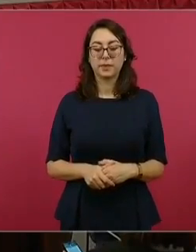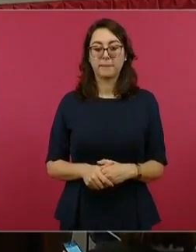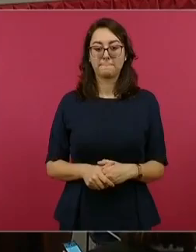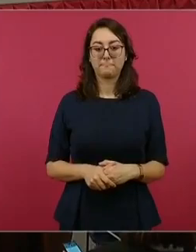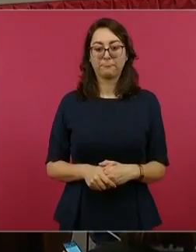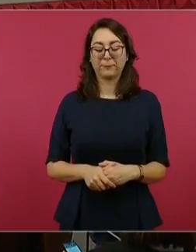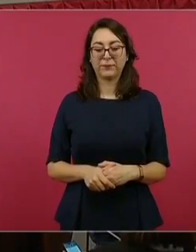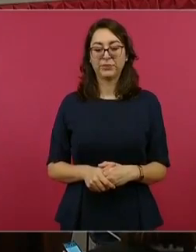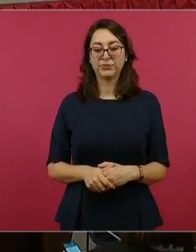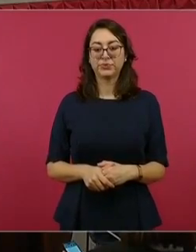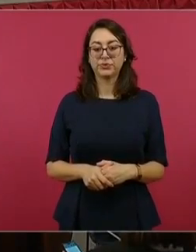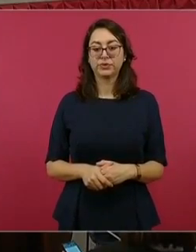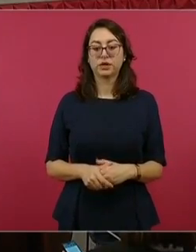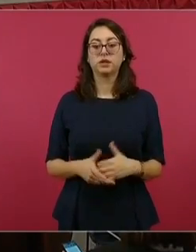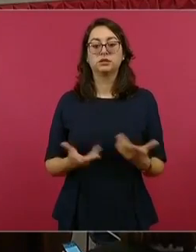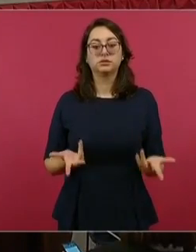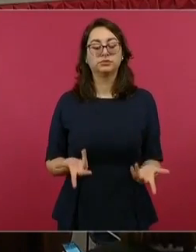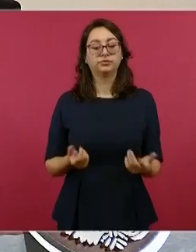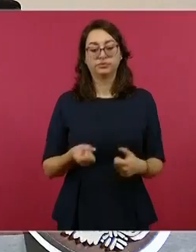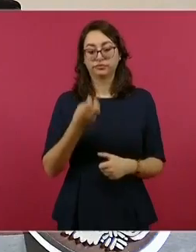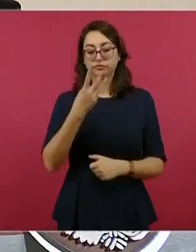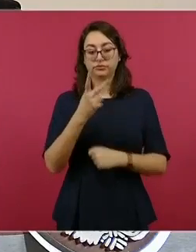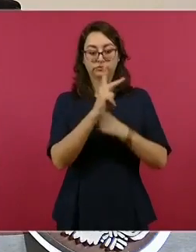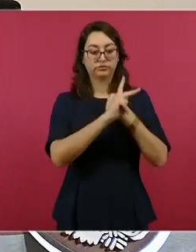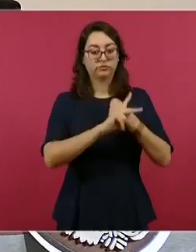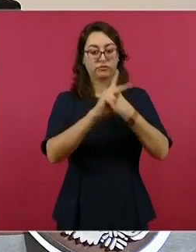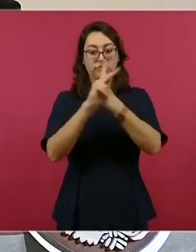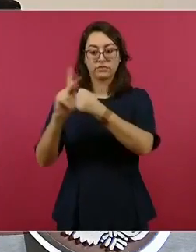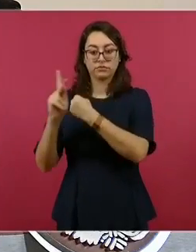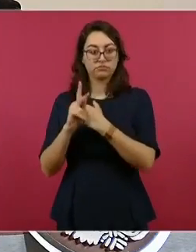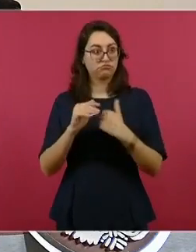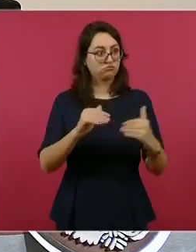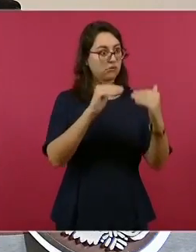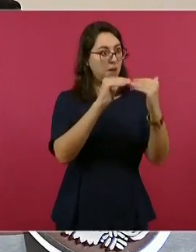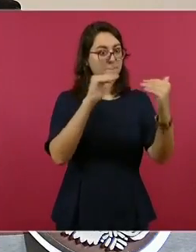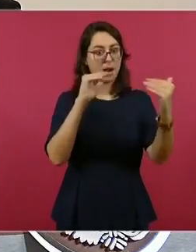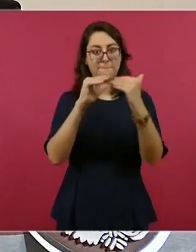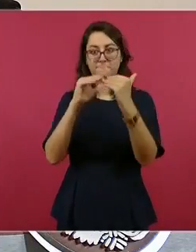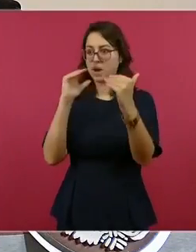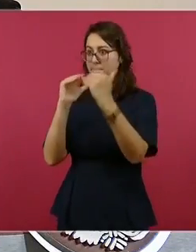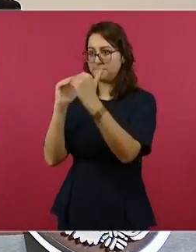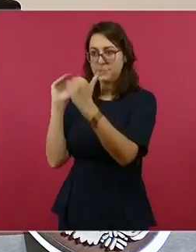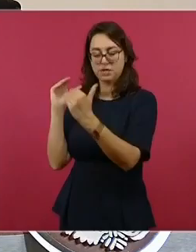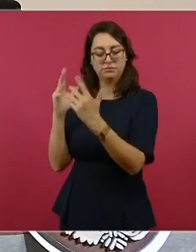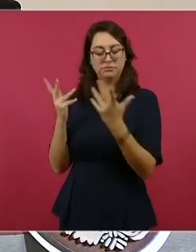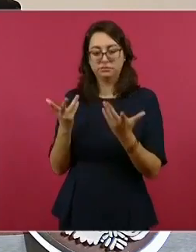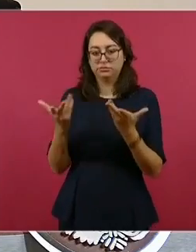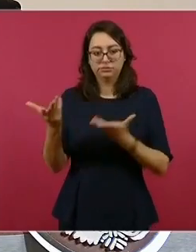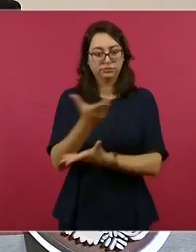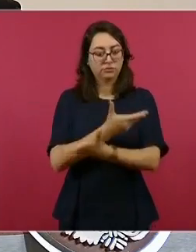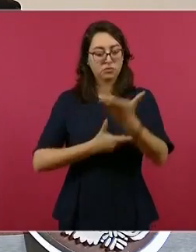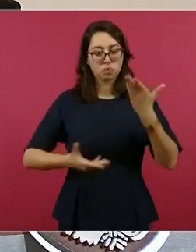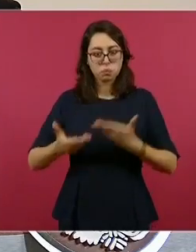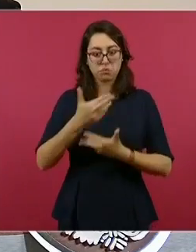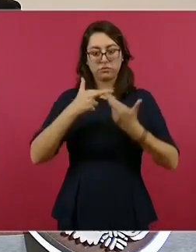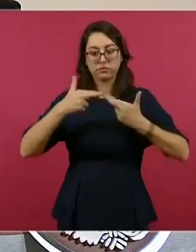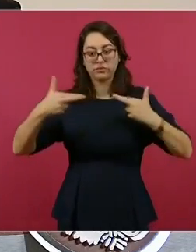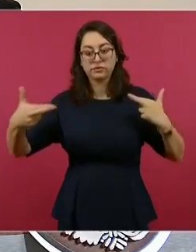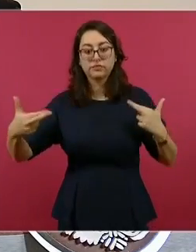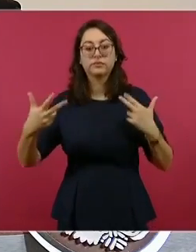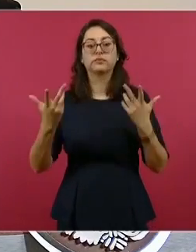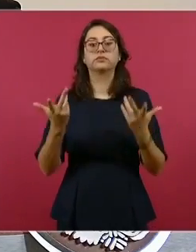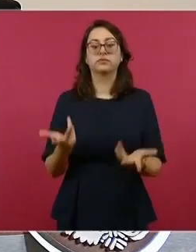una relación entre iguales con nuestras contrapartes de Estados Unidos y Canadá, con pleno